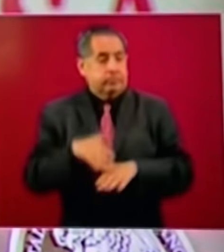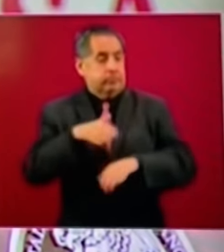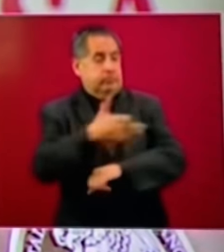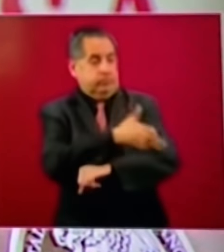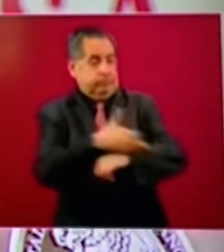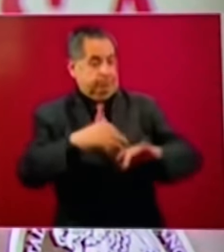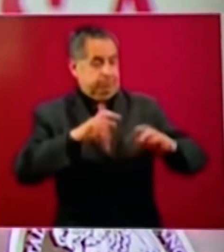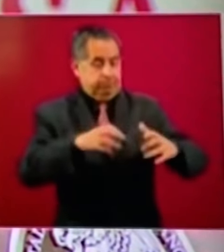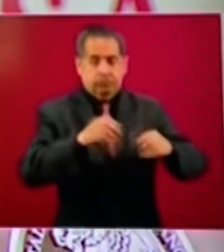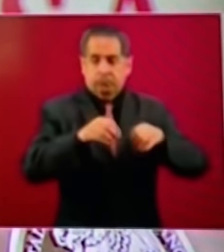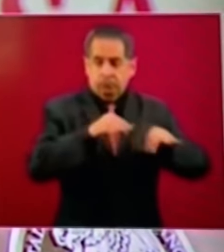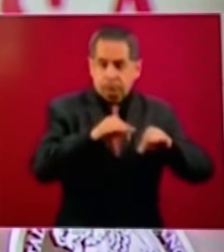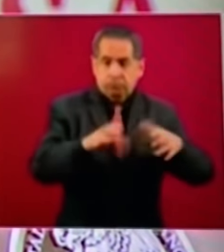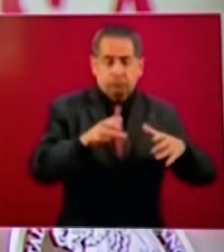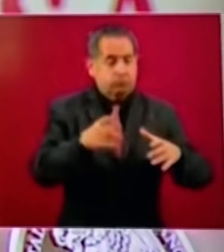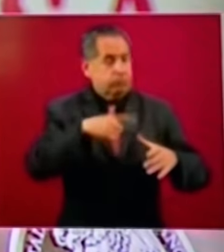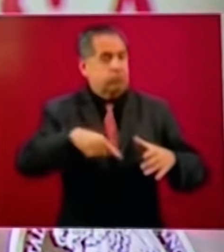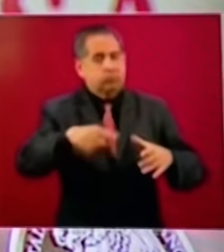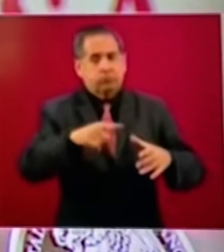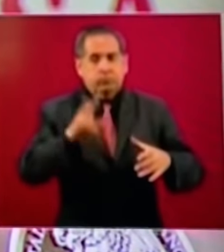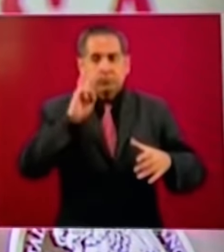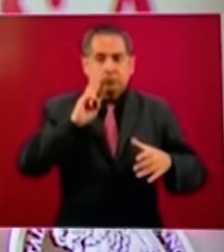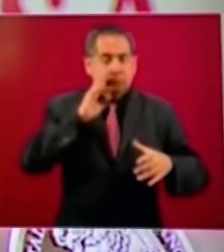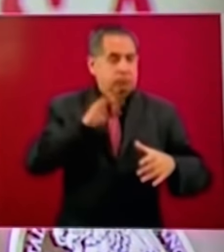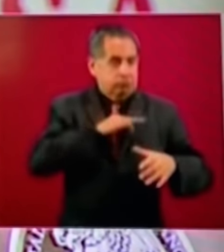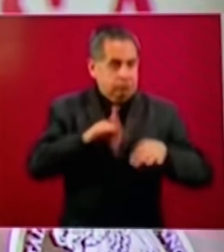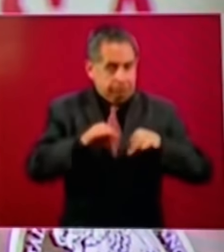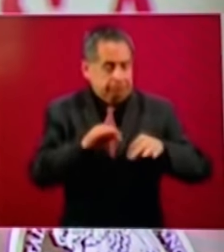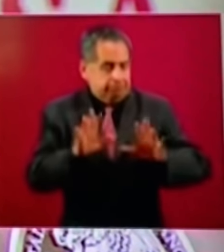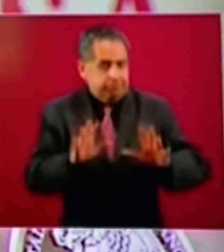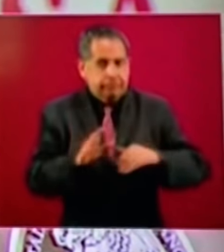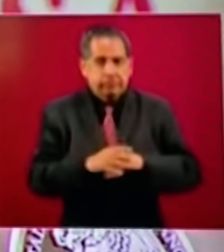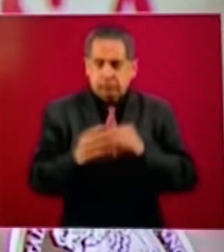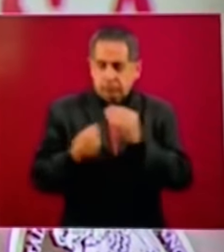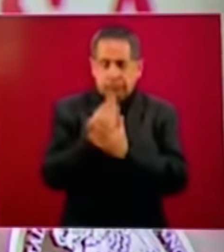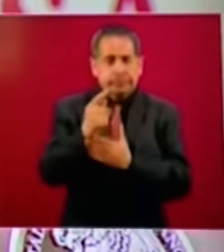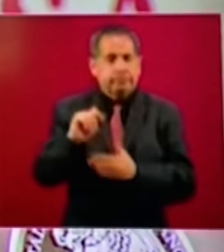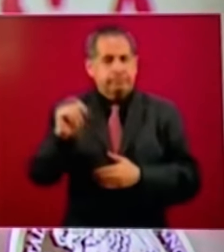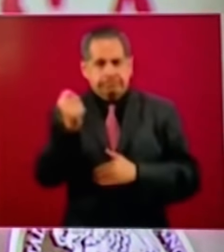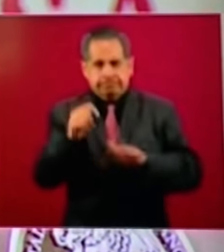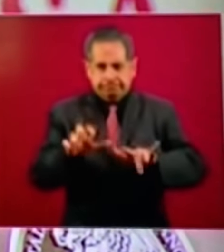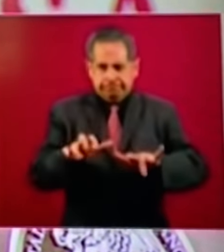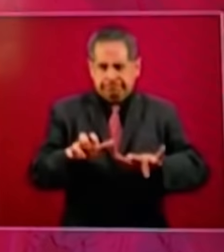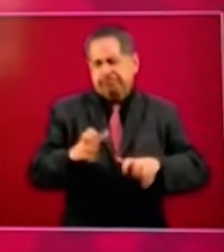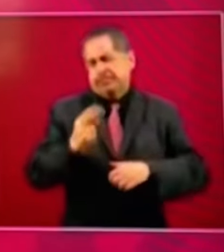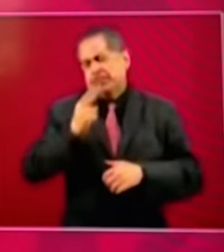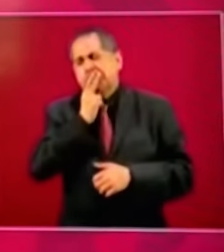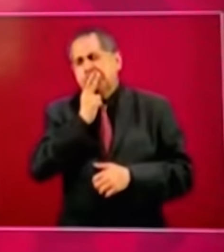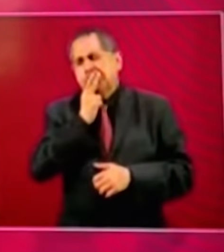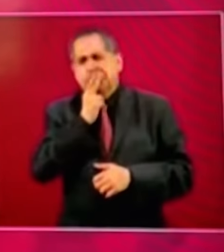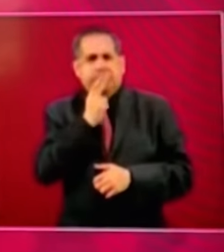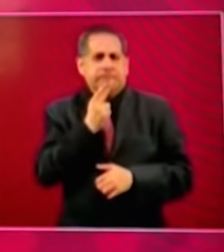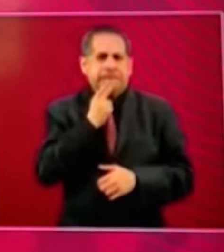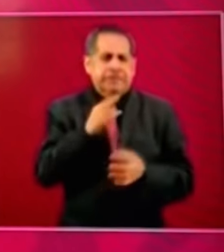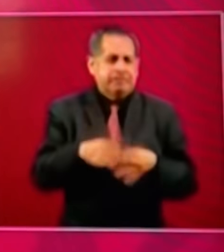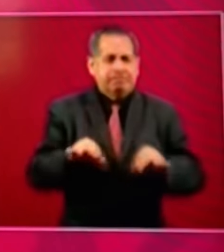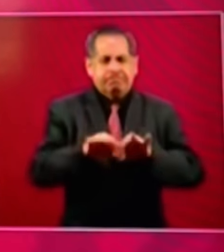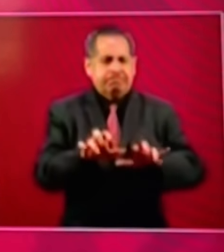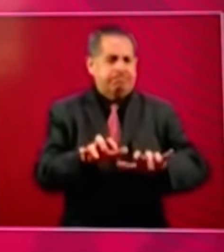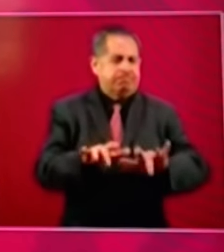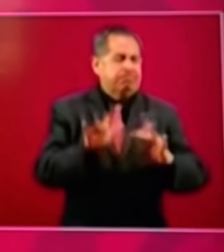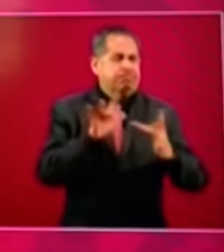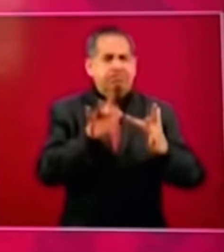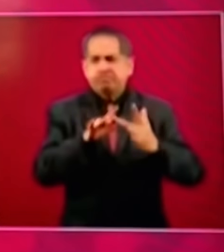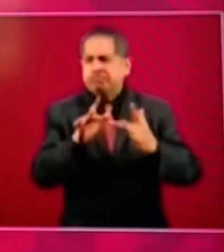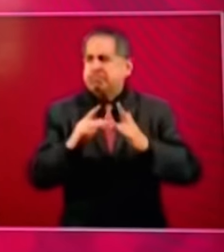y laboral para quienes tenemos la posibilidad de hacerlo las nuevas tecnologías han sido invaluables para mantener comunicados con nuestros